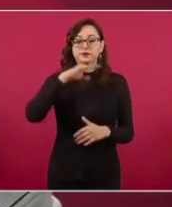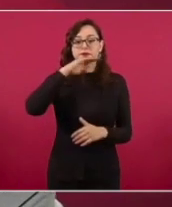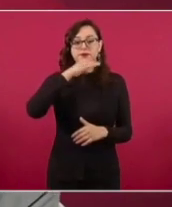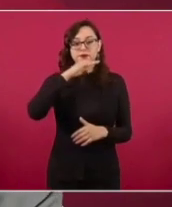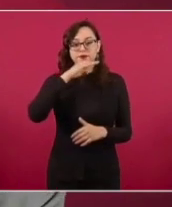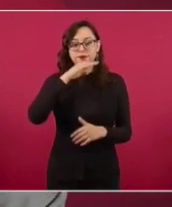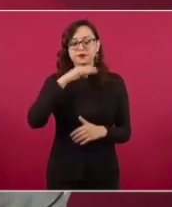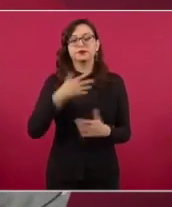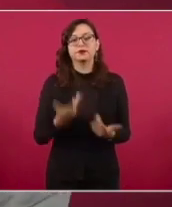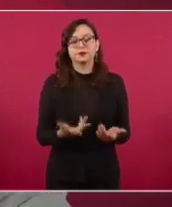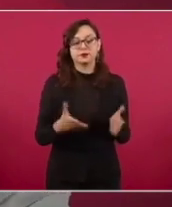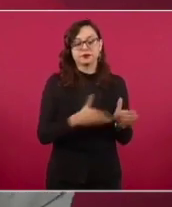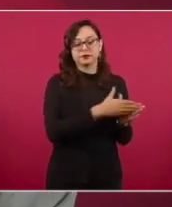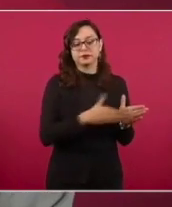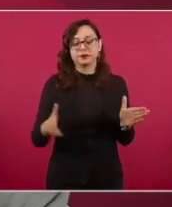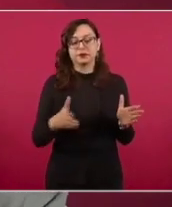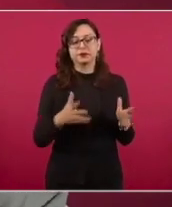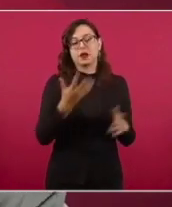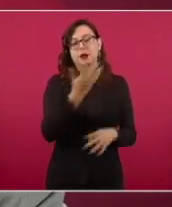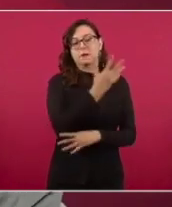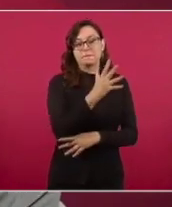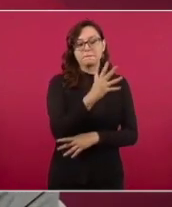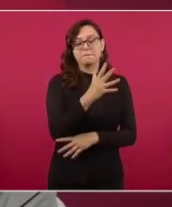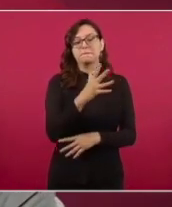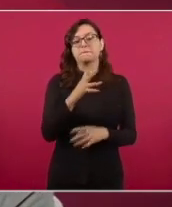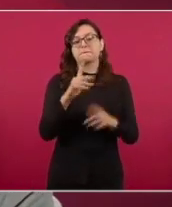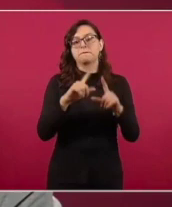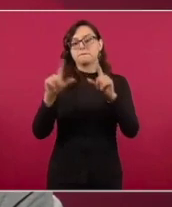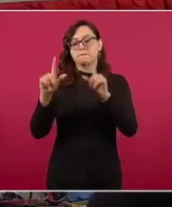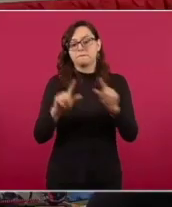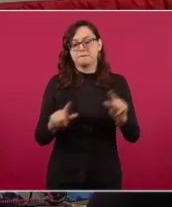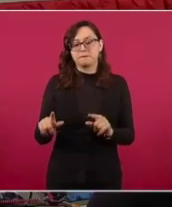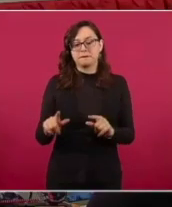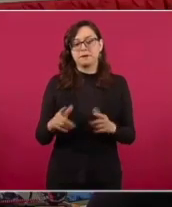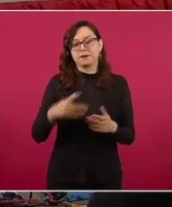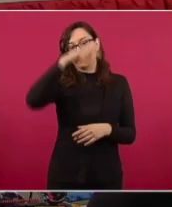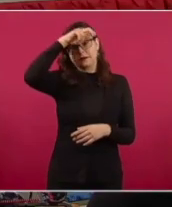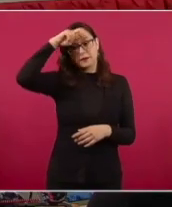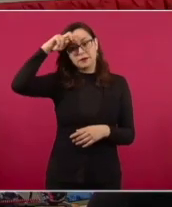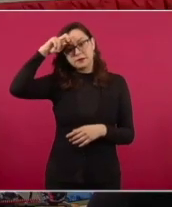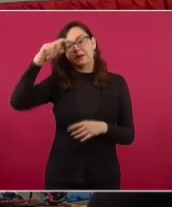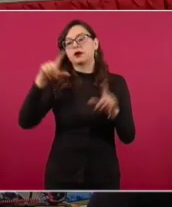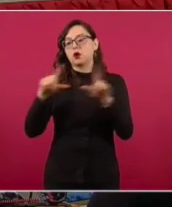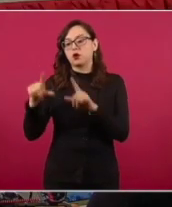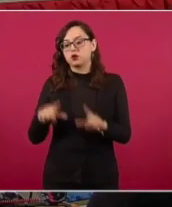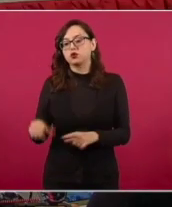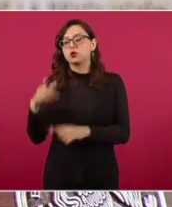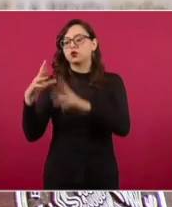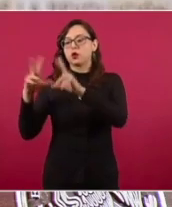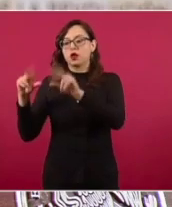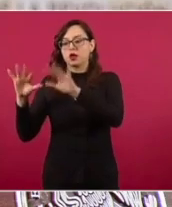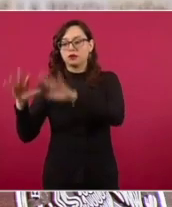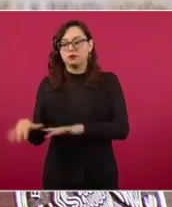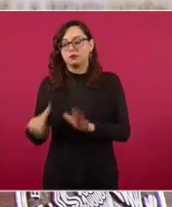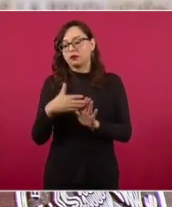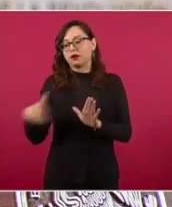de los ciclos primavera-verano, que está actualmente en cultivo, y también el de otoño-invierno, que se siembra este